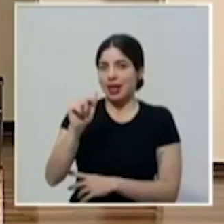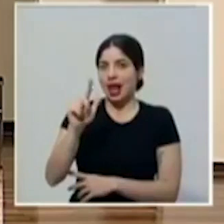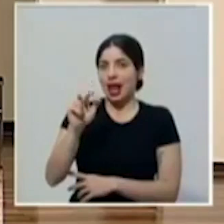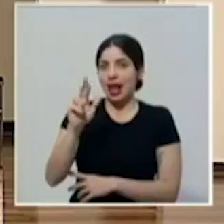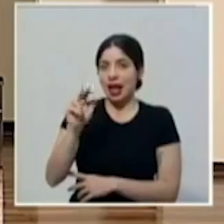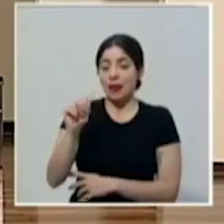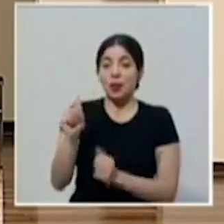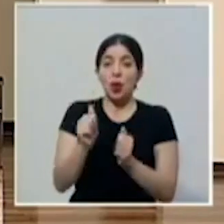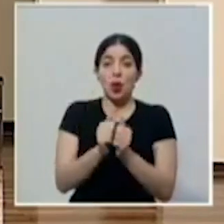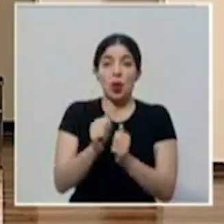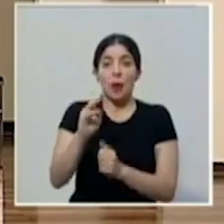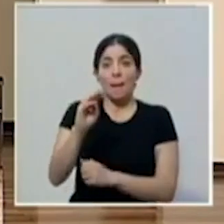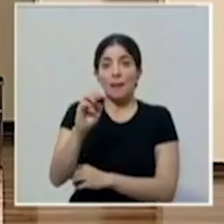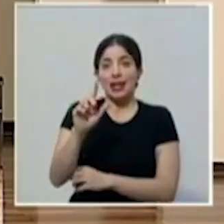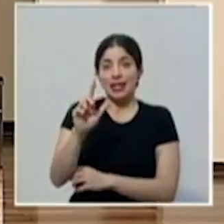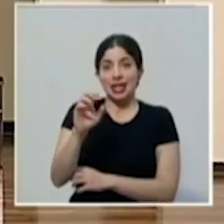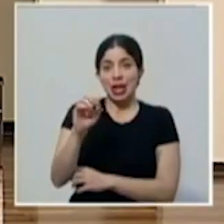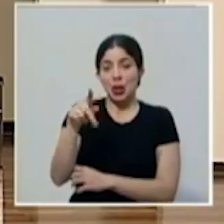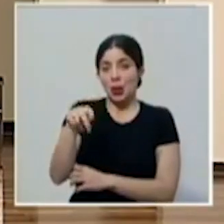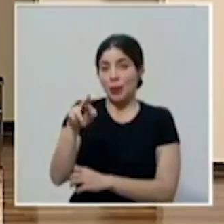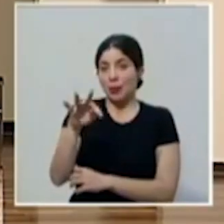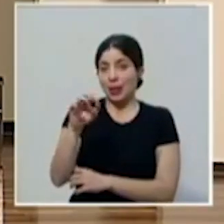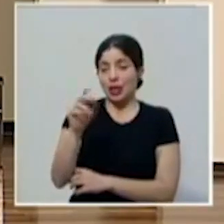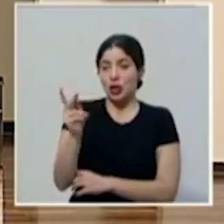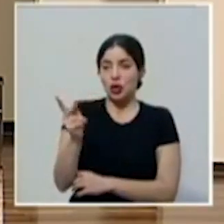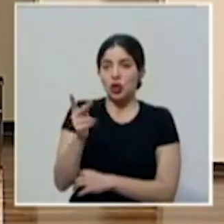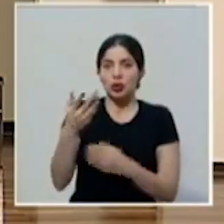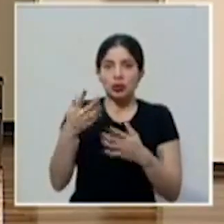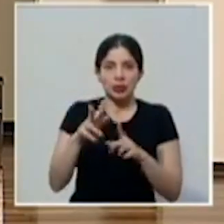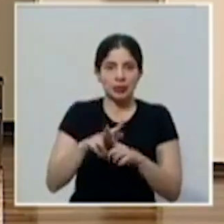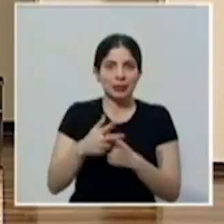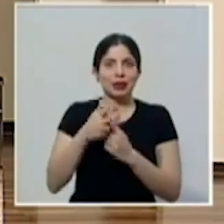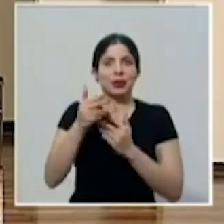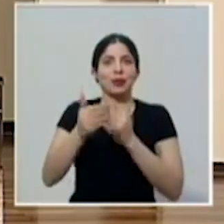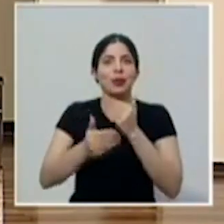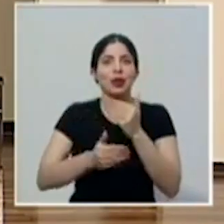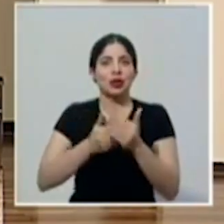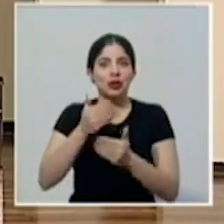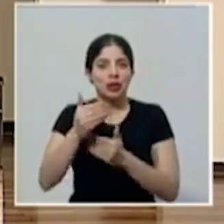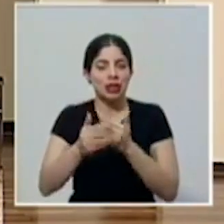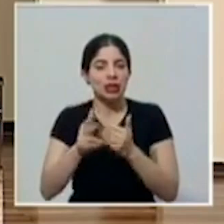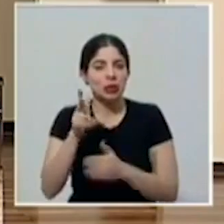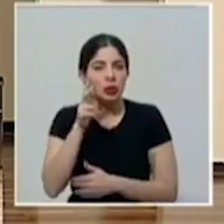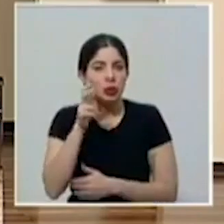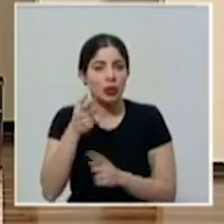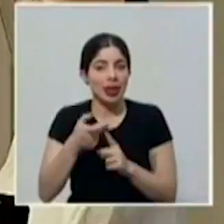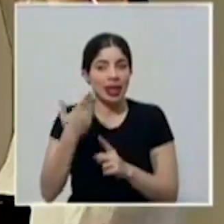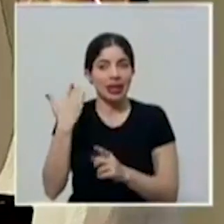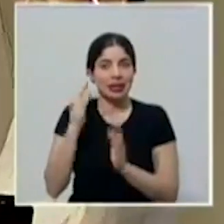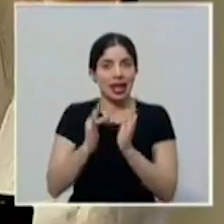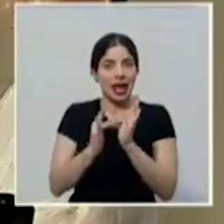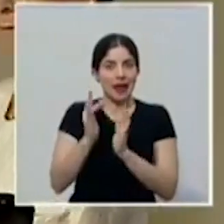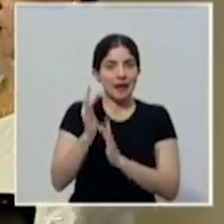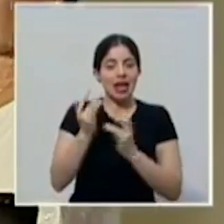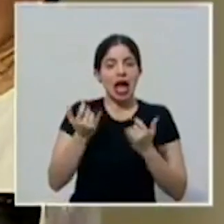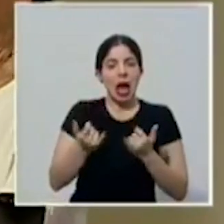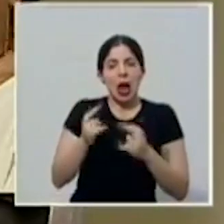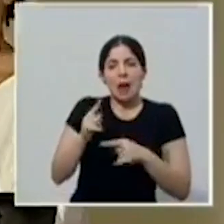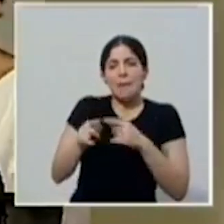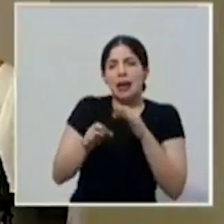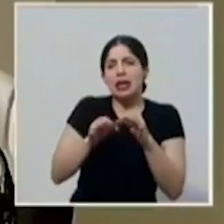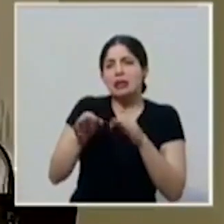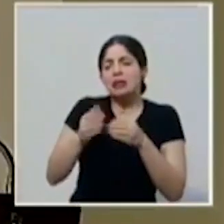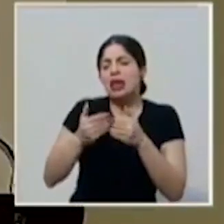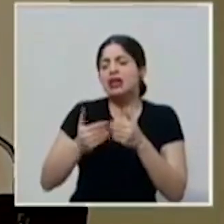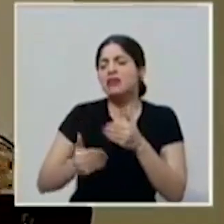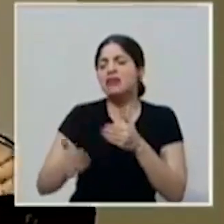junto con don Marcelo Prieto, ministro de la Presidencia, iniciaron este proceso de escucha desde el mes de abril. Nos va a detallar esta fase